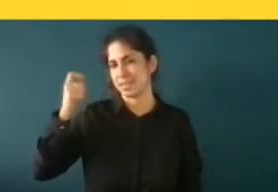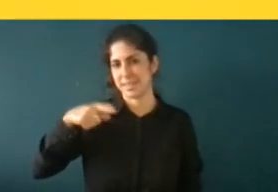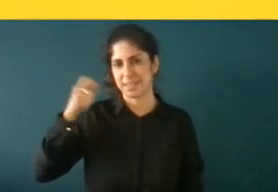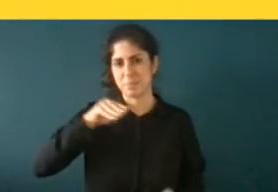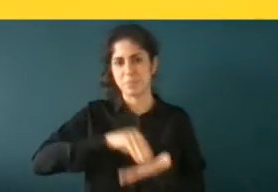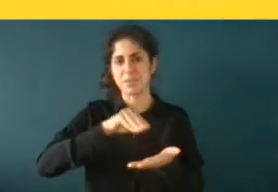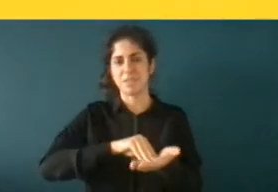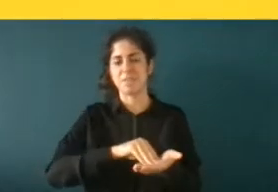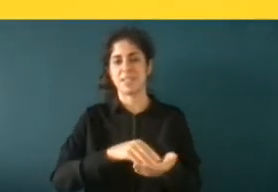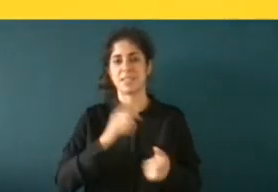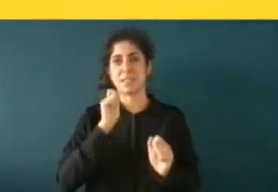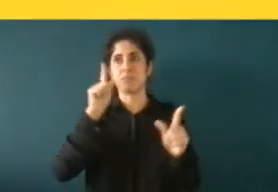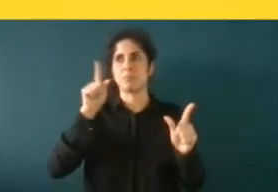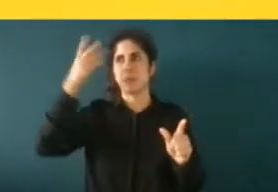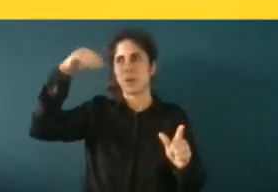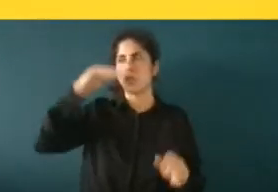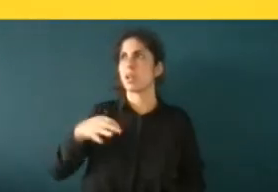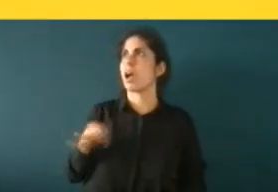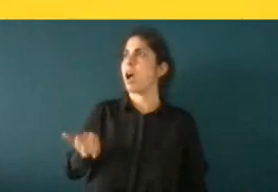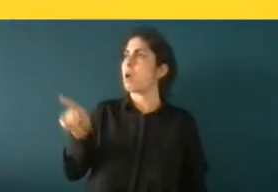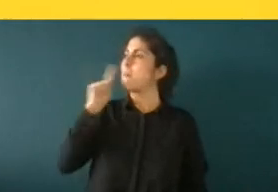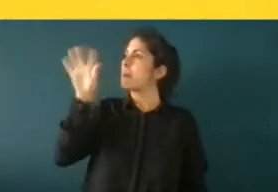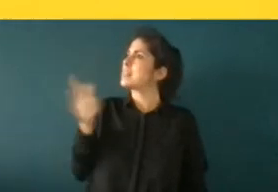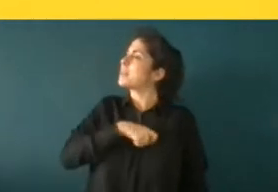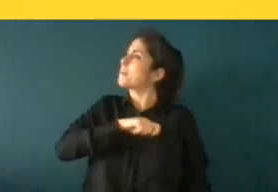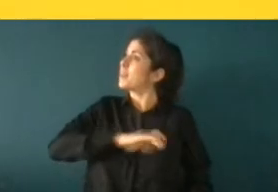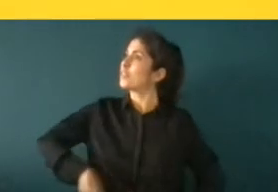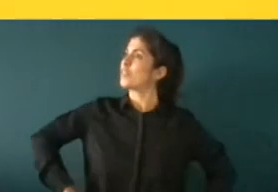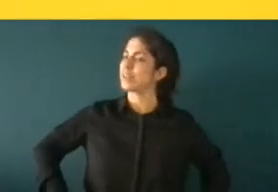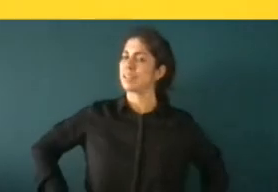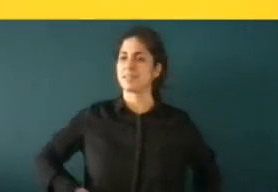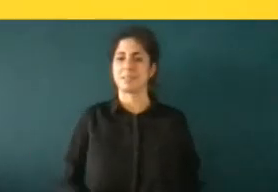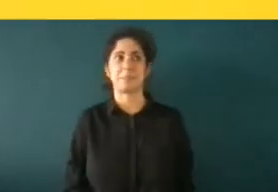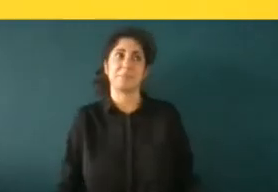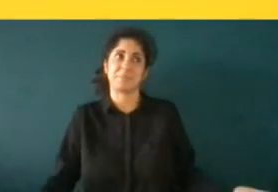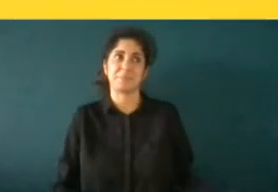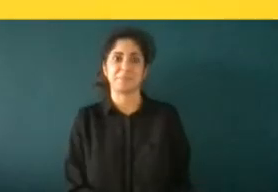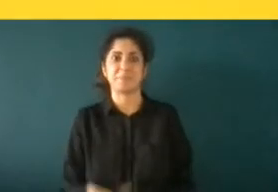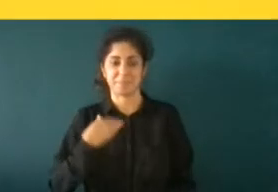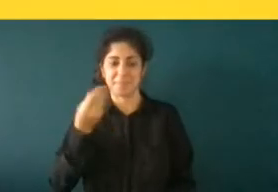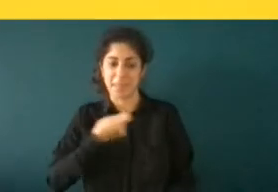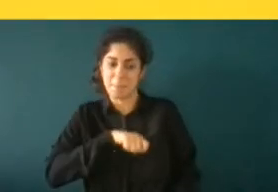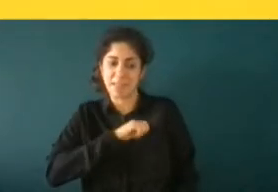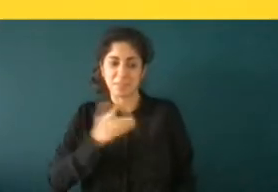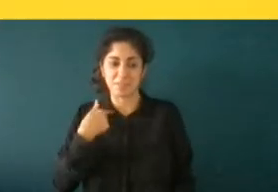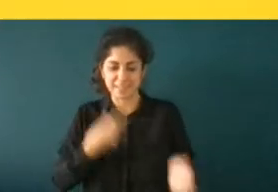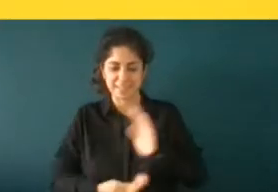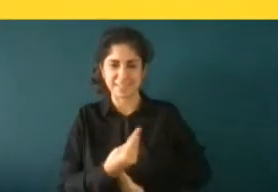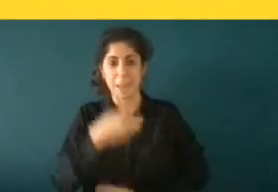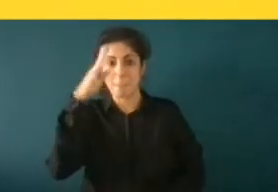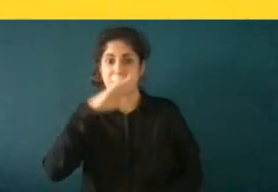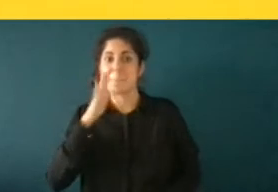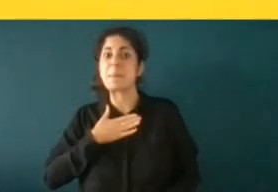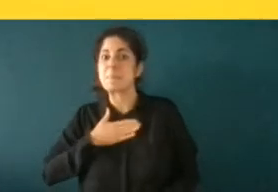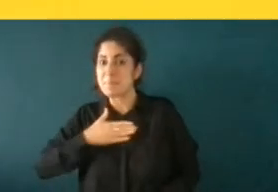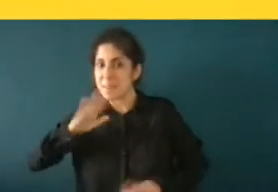soy marroquí me dicen ah pues pareces español y digo pues chicos que soy español ¿de dónde soy? que mis padres sean marroquíes no quiere decir que yo no sea español